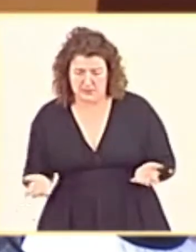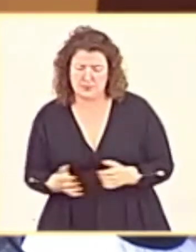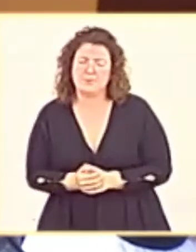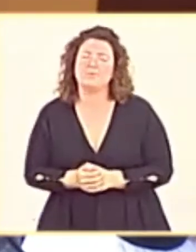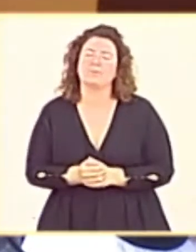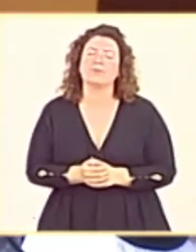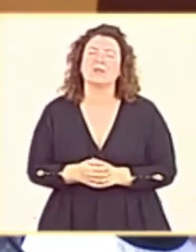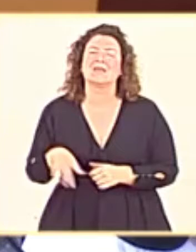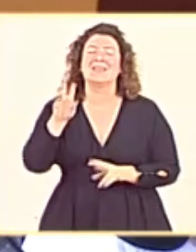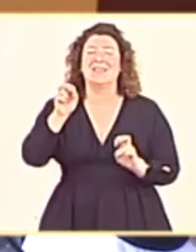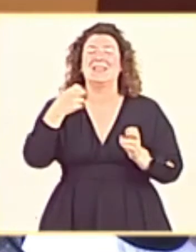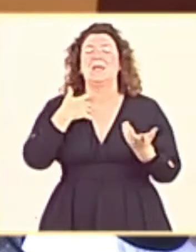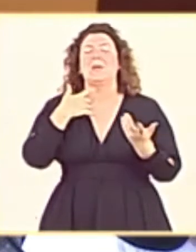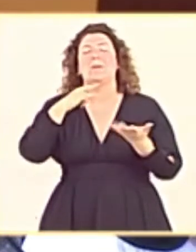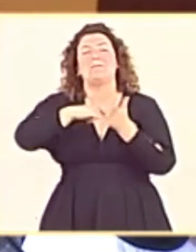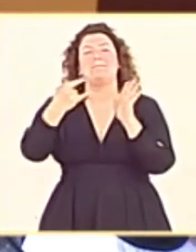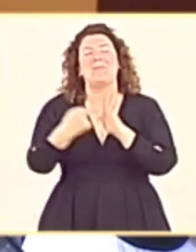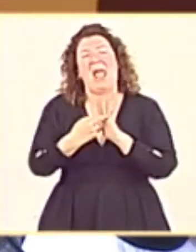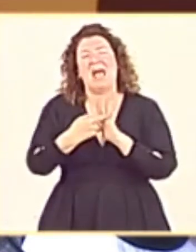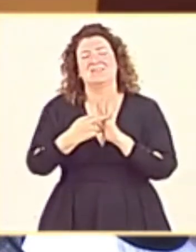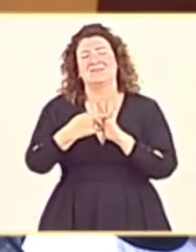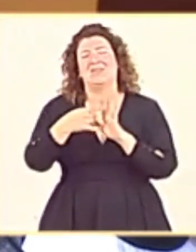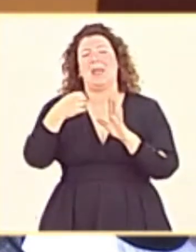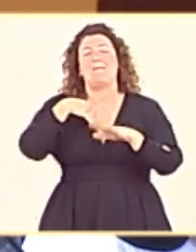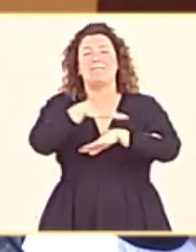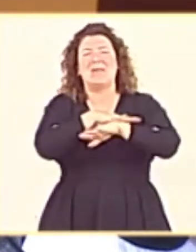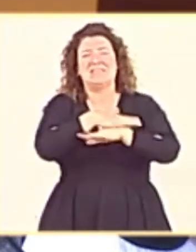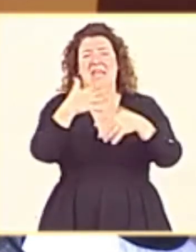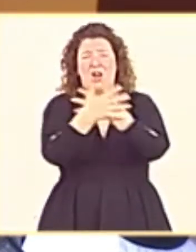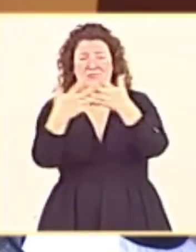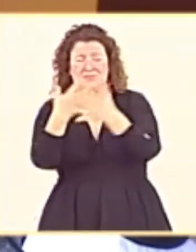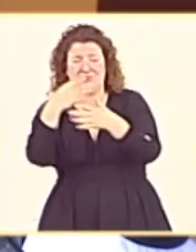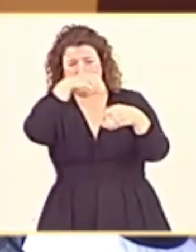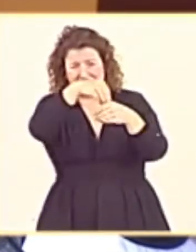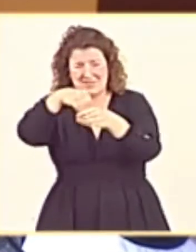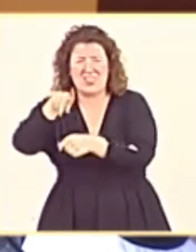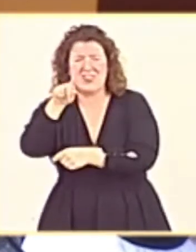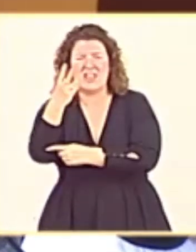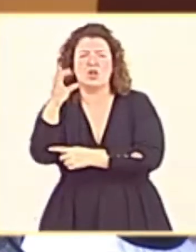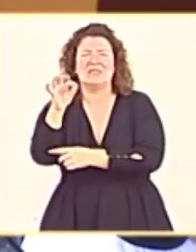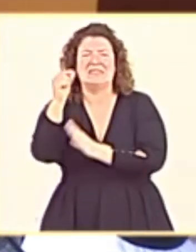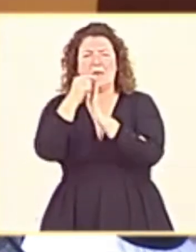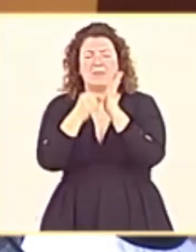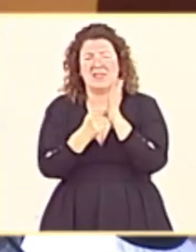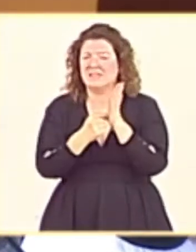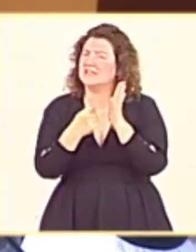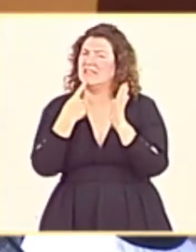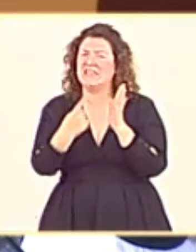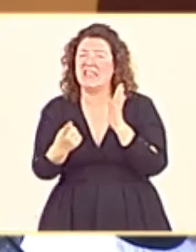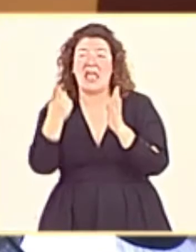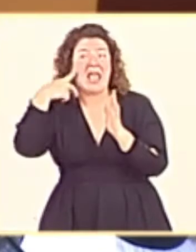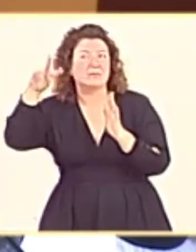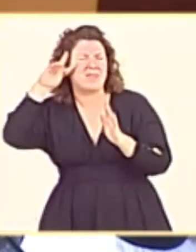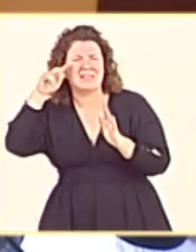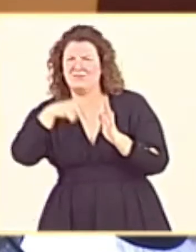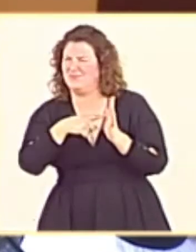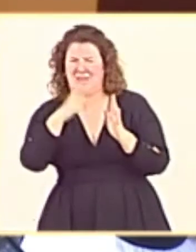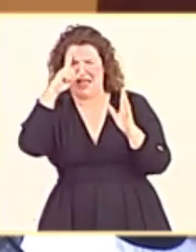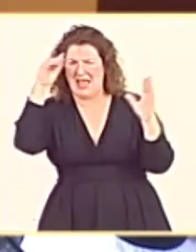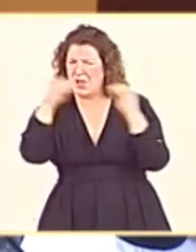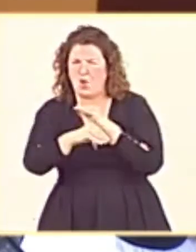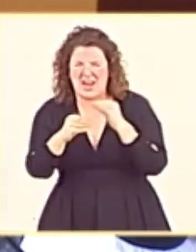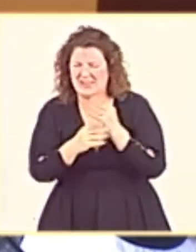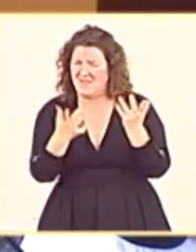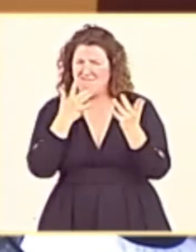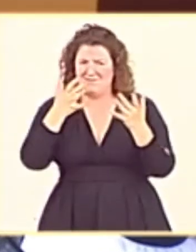Respecto al plan interministerial de 130 medidas, es un plan calificado recientemente por especialistas como incoherente y con falta de estrategia